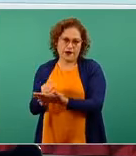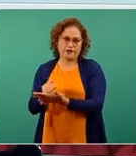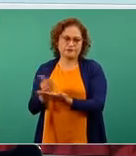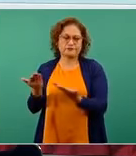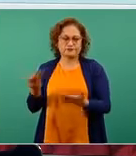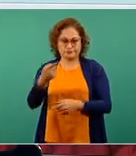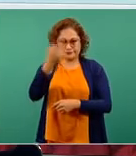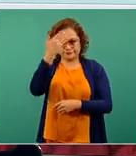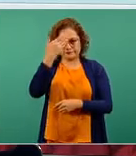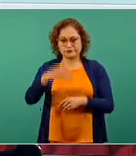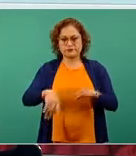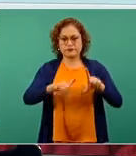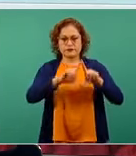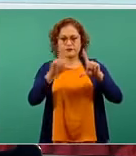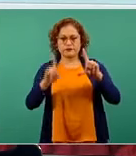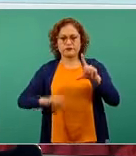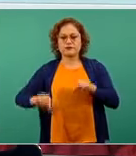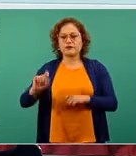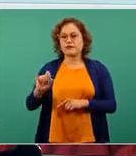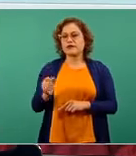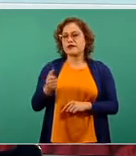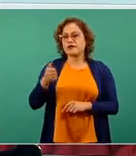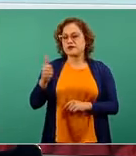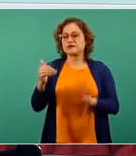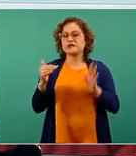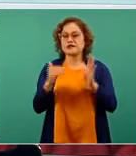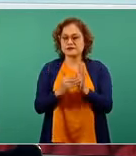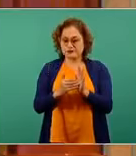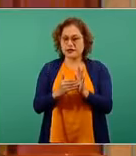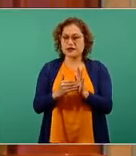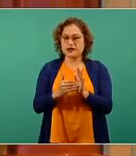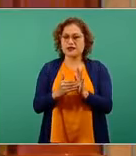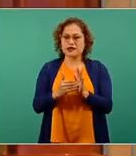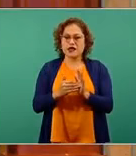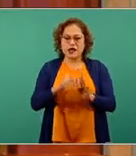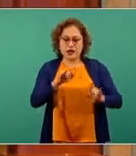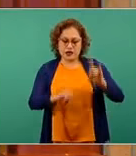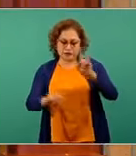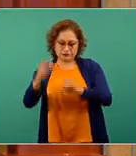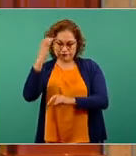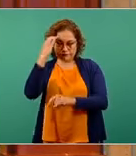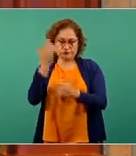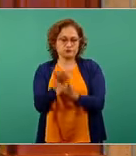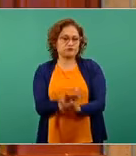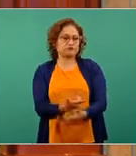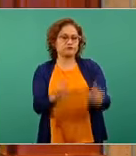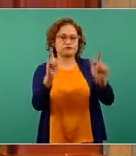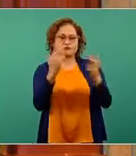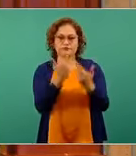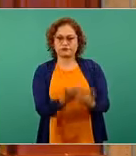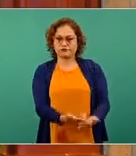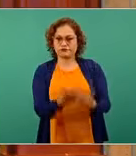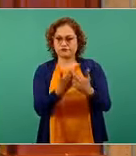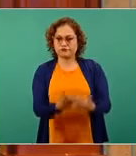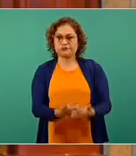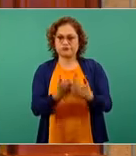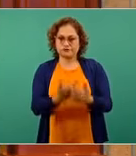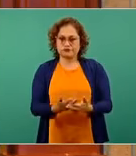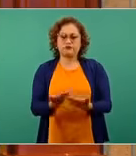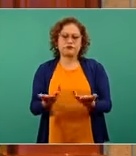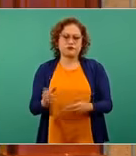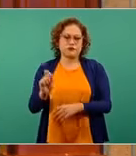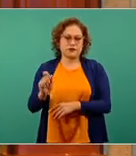disponibles a nivel nacional. Por lo tanto, una ocupación del 17 por ciento en este mismo marco.